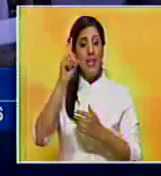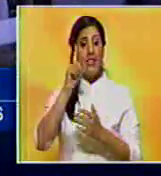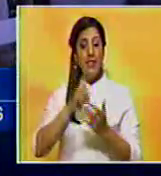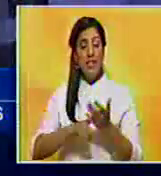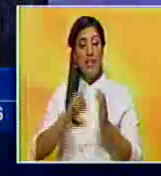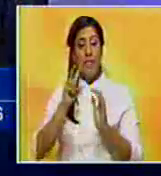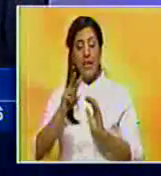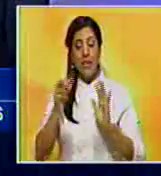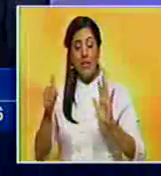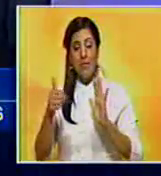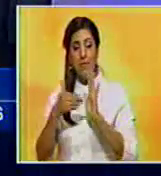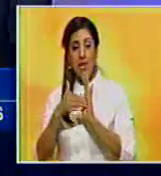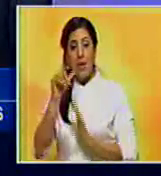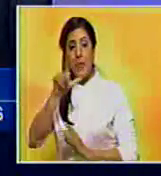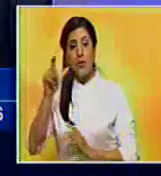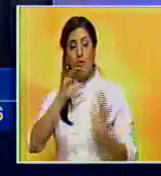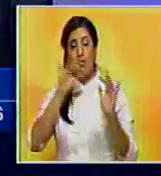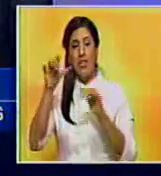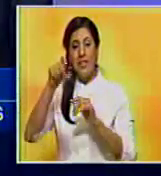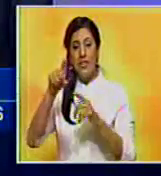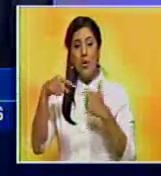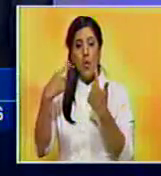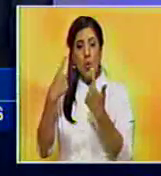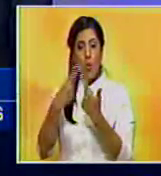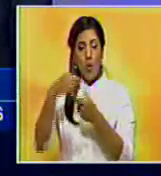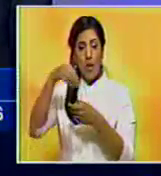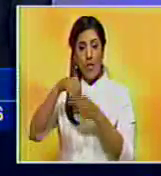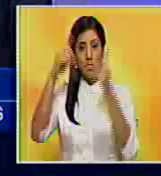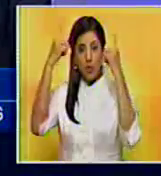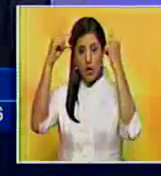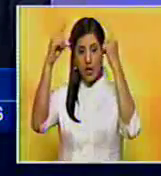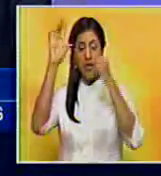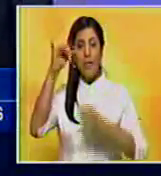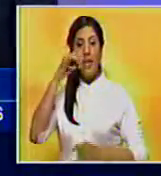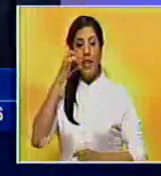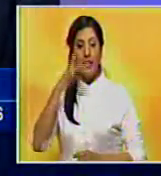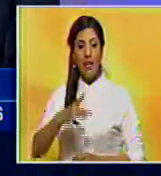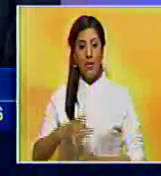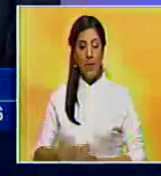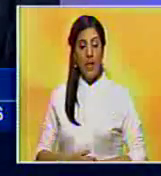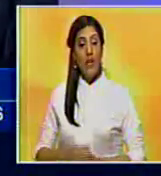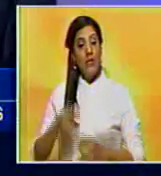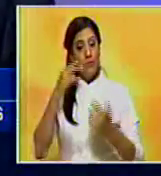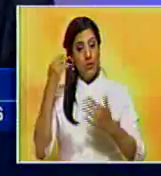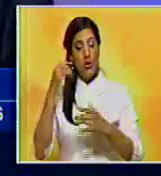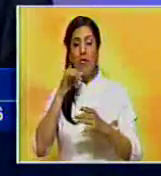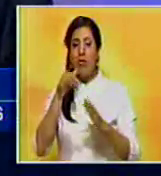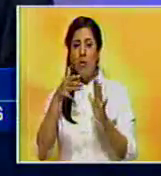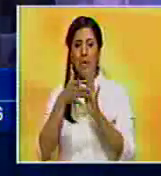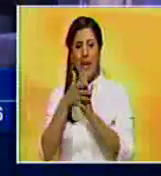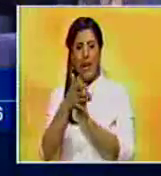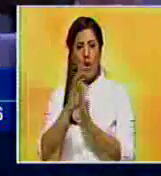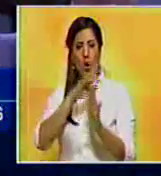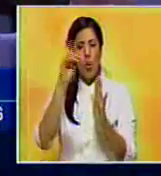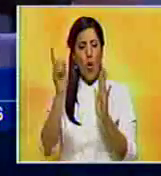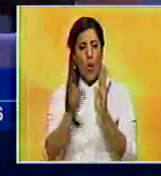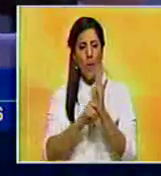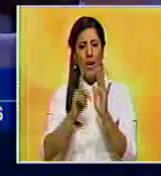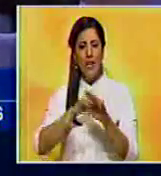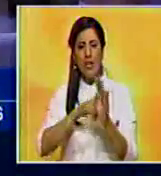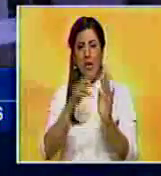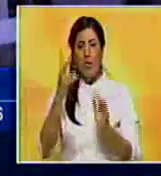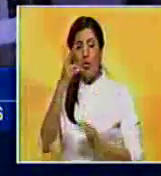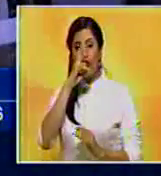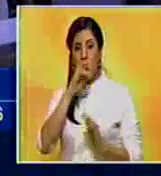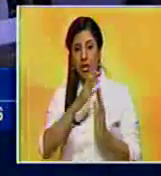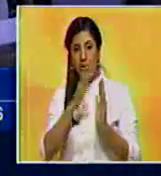.000 solicitantes de asilo que se encuentran en Grecia e Italia. Según alegaron, el proceso completará en un plazo de